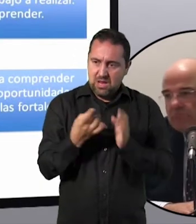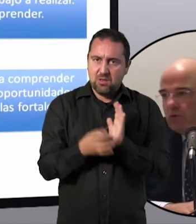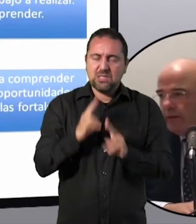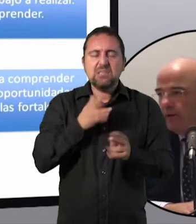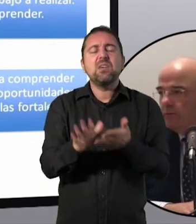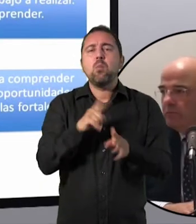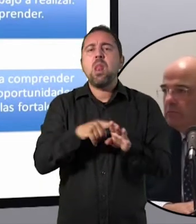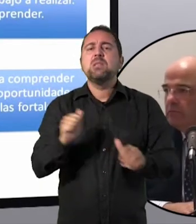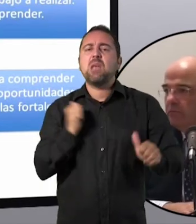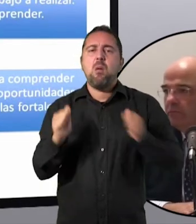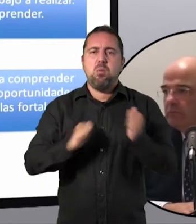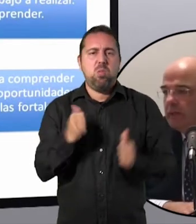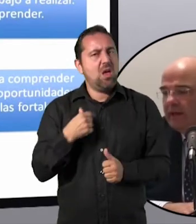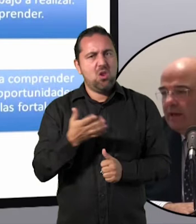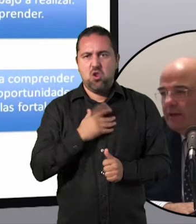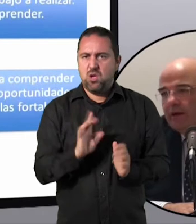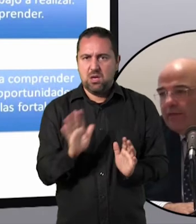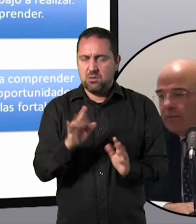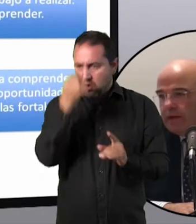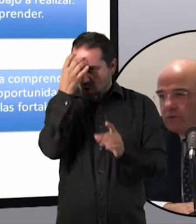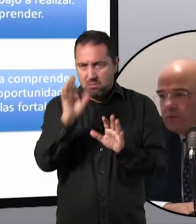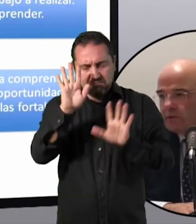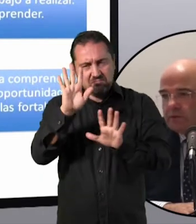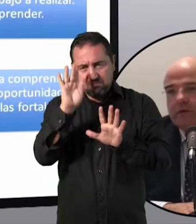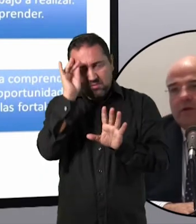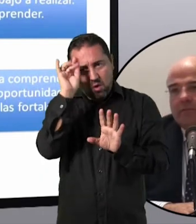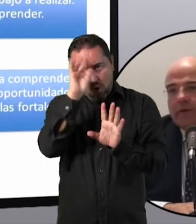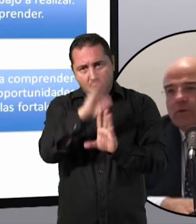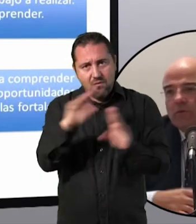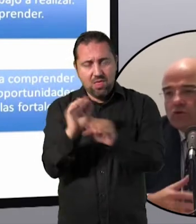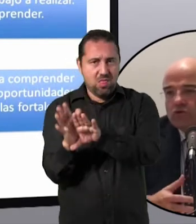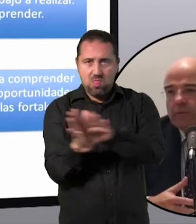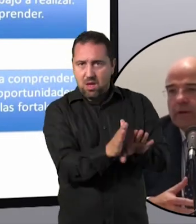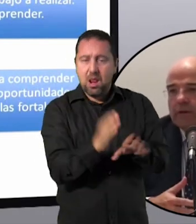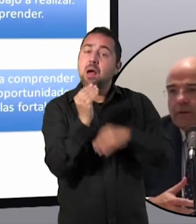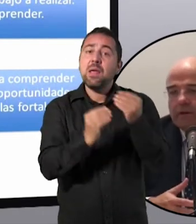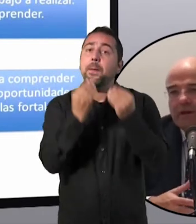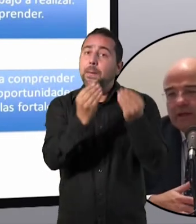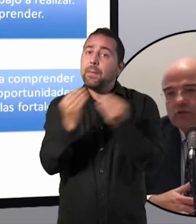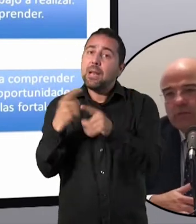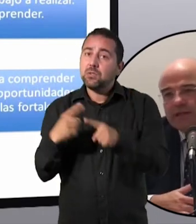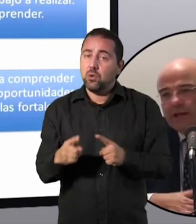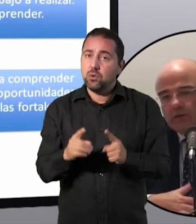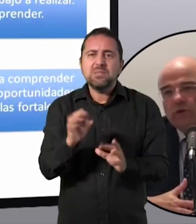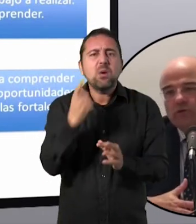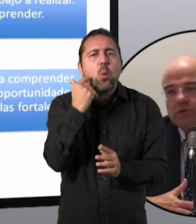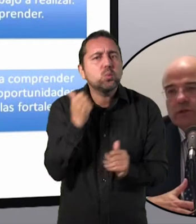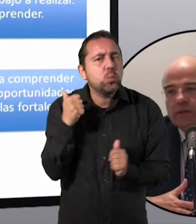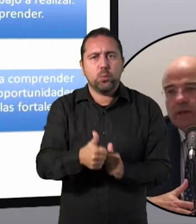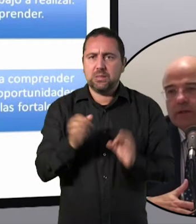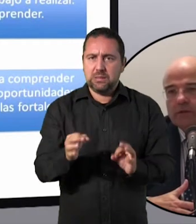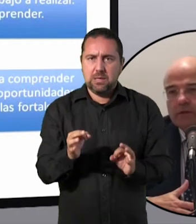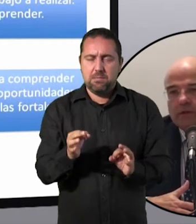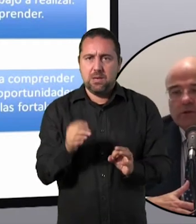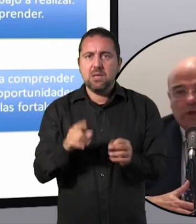Eso, olvidarlo. Hay que hacer bien las cosas, pero como costumbre. Y eso pasa en todas